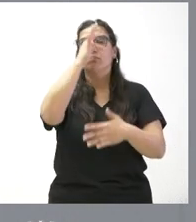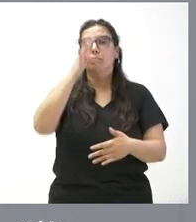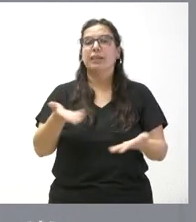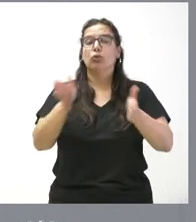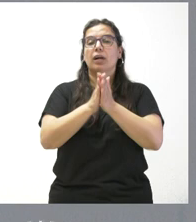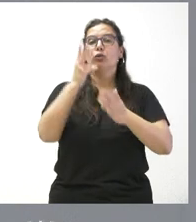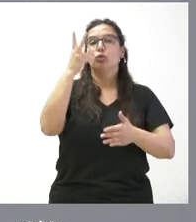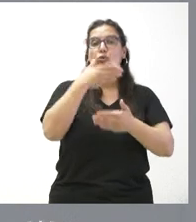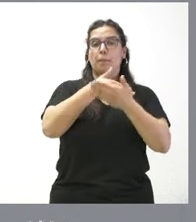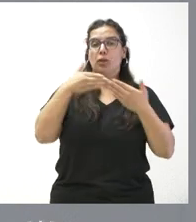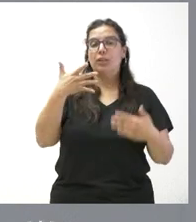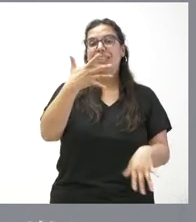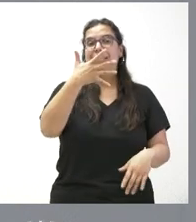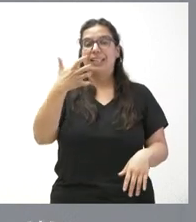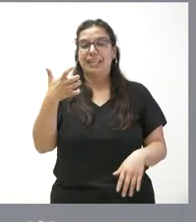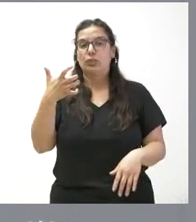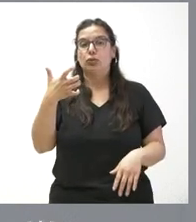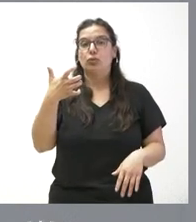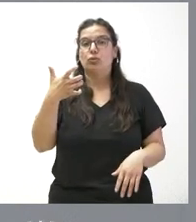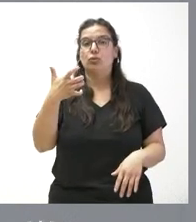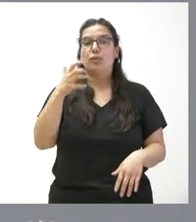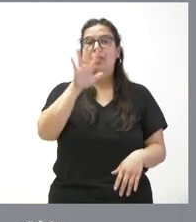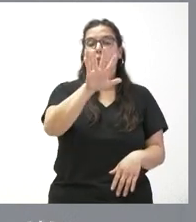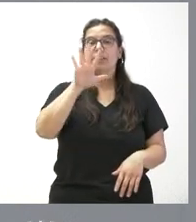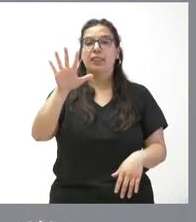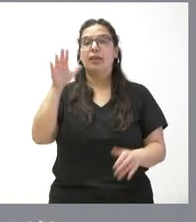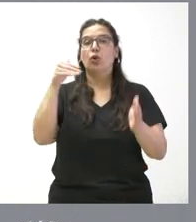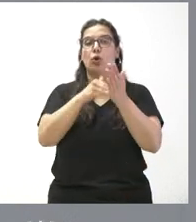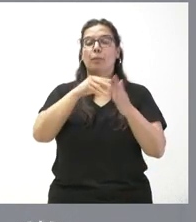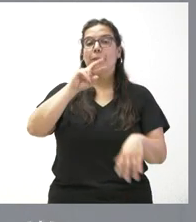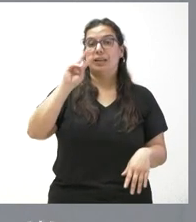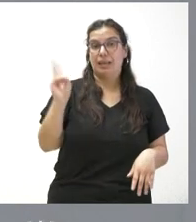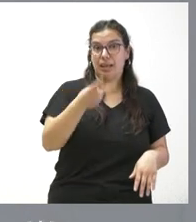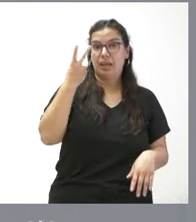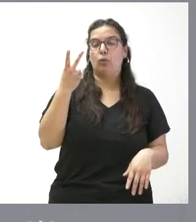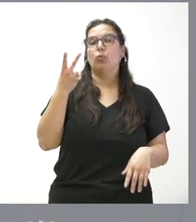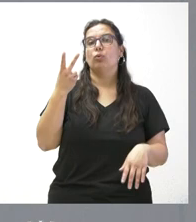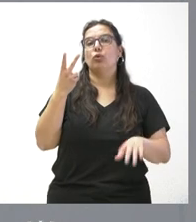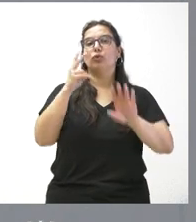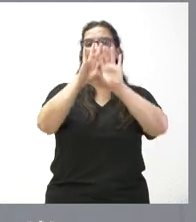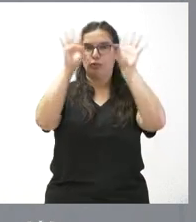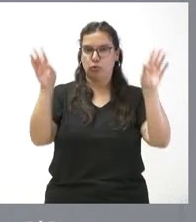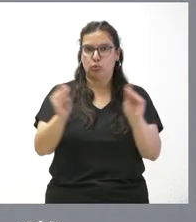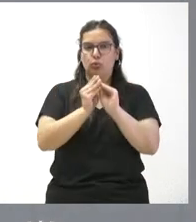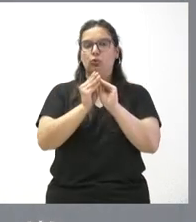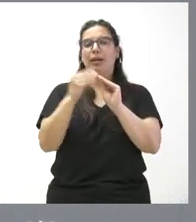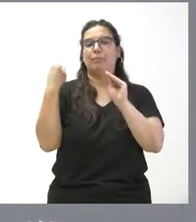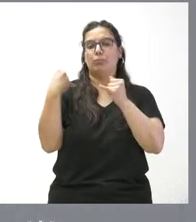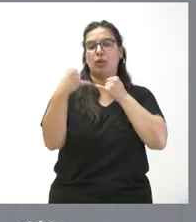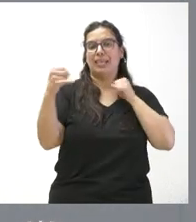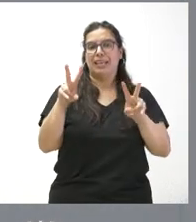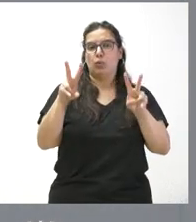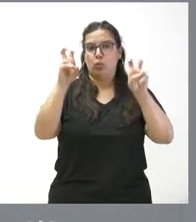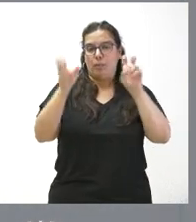.555.000 euros de lo que estamos hablando dentro de esta nueva línea que se